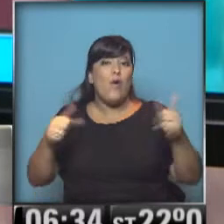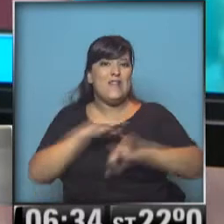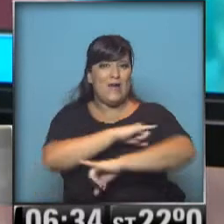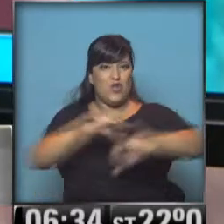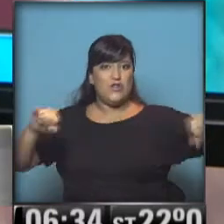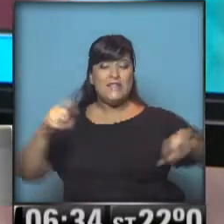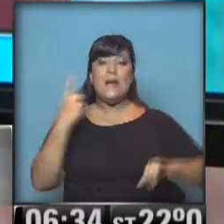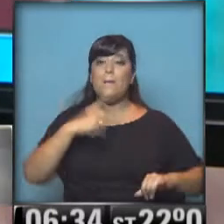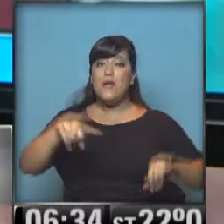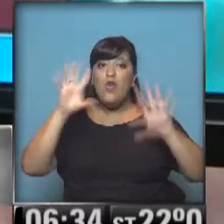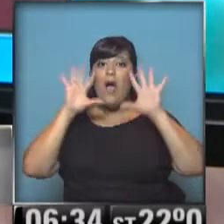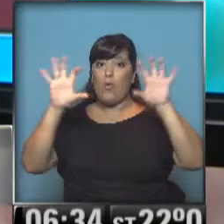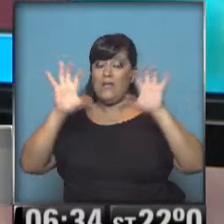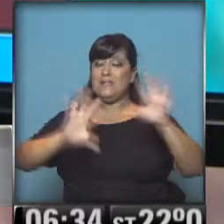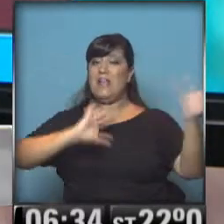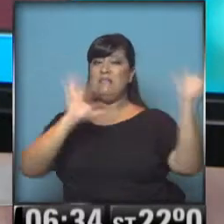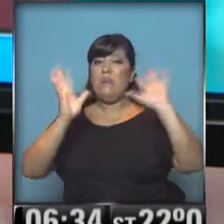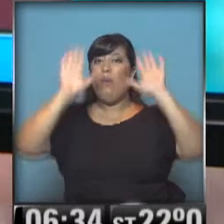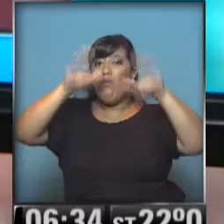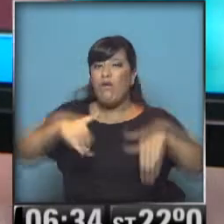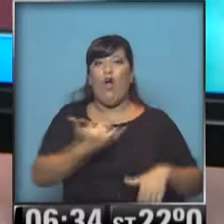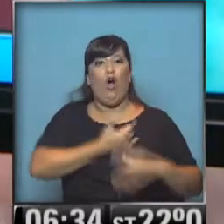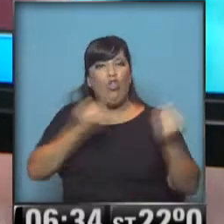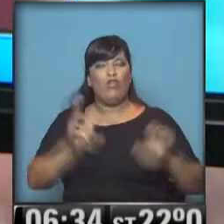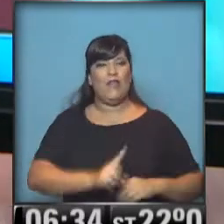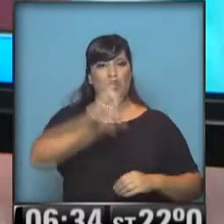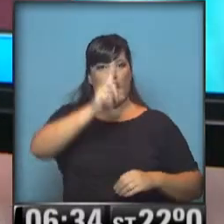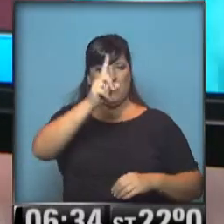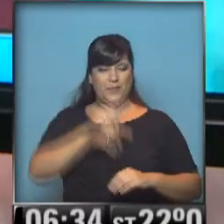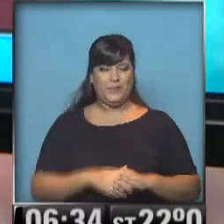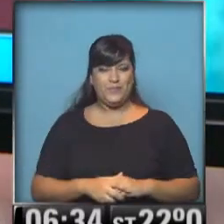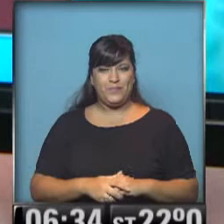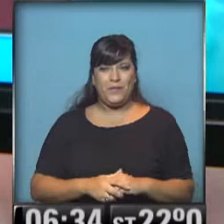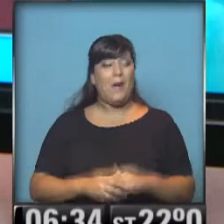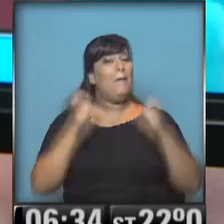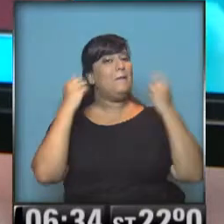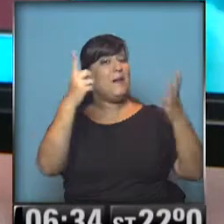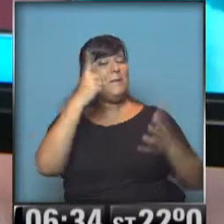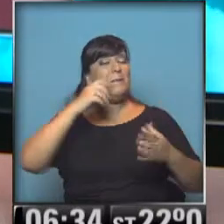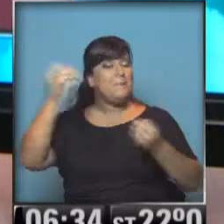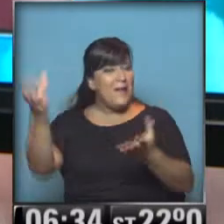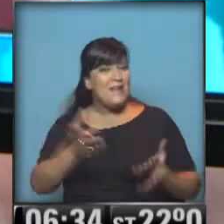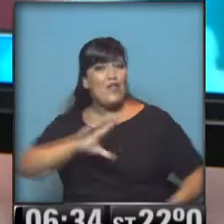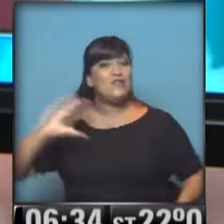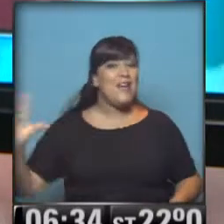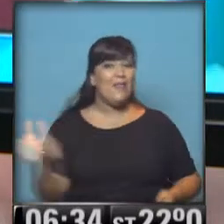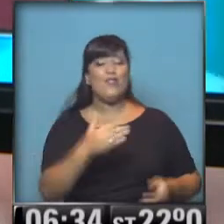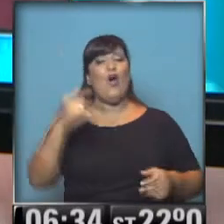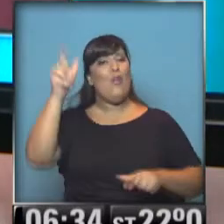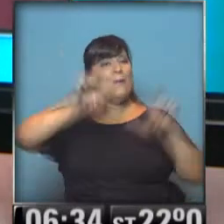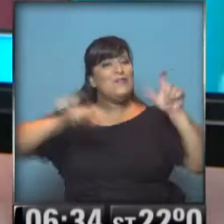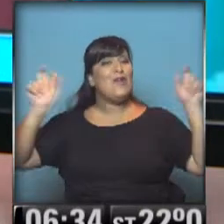pero recuerden que el mal tiempo se ha trasladado al norte argentino, Cari. Bienvenidos, le decimos a todos nuestros felices